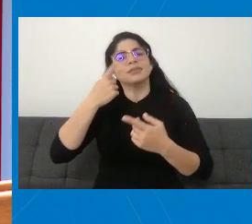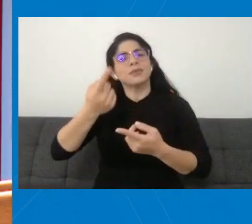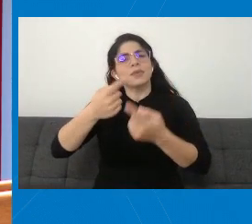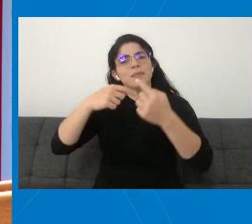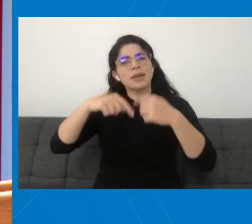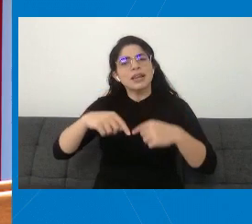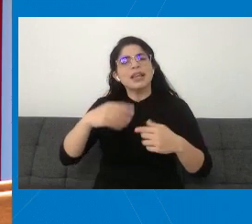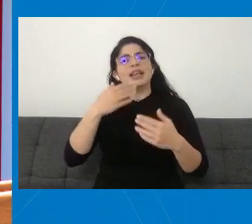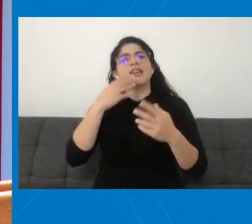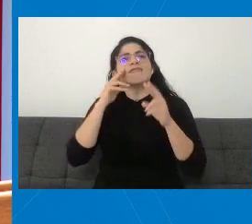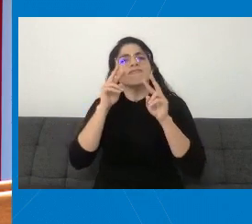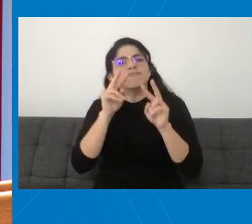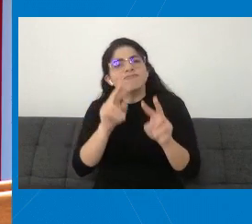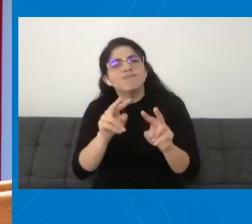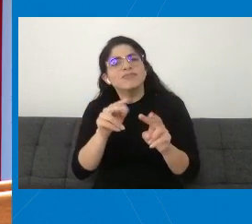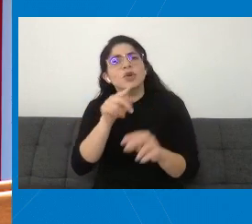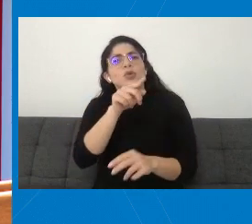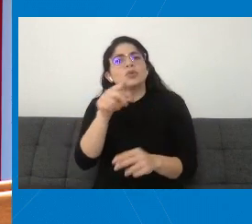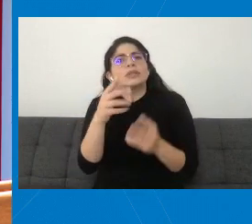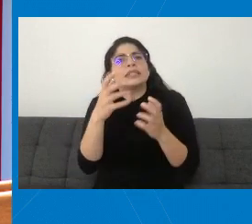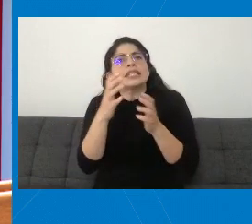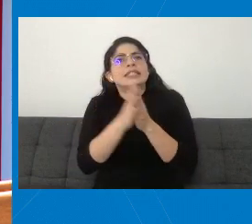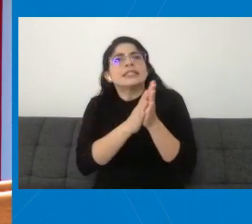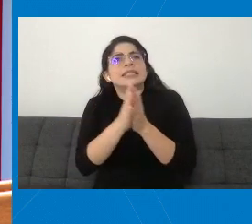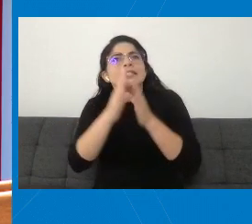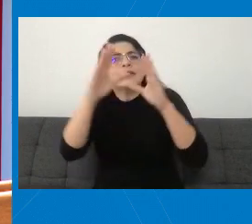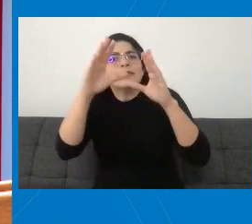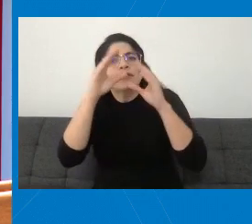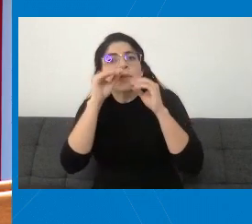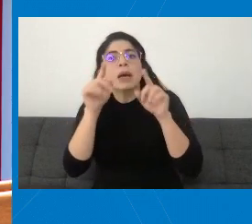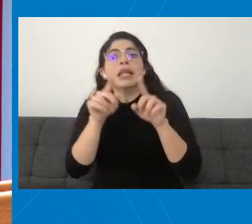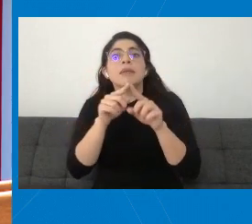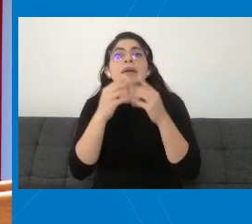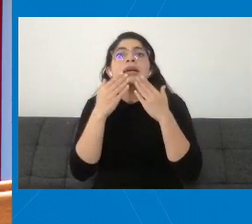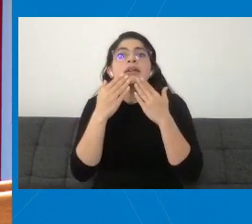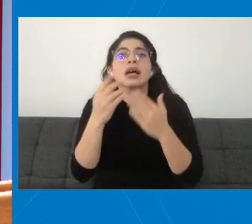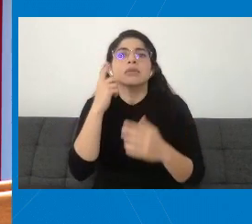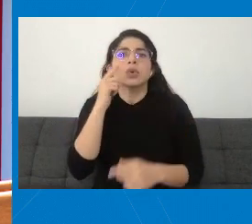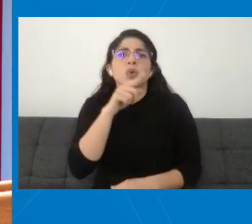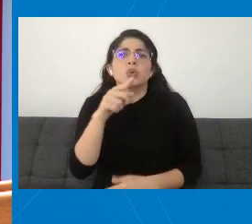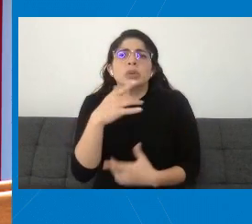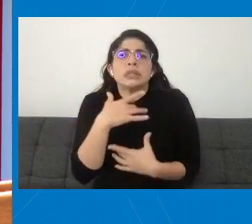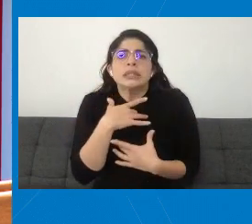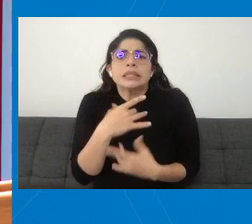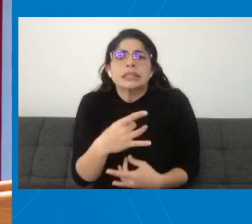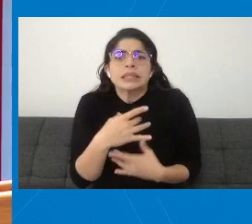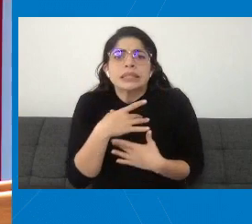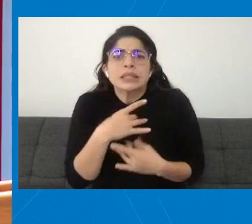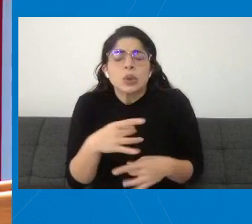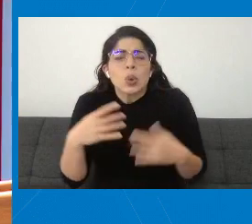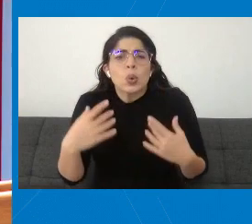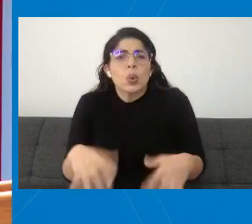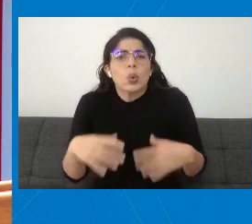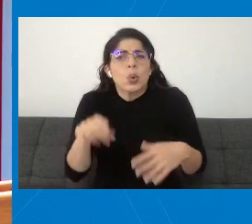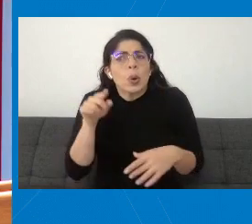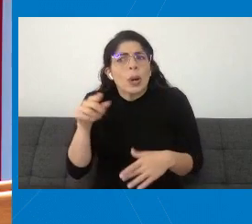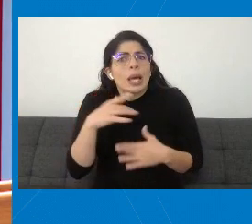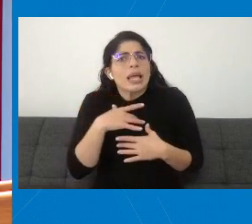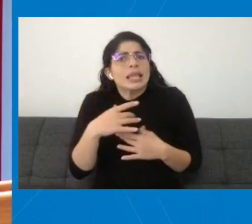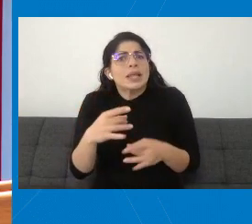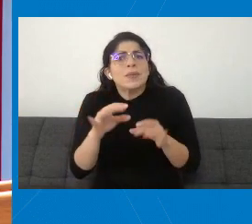su deseo de informarse. Pero por sobre todo, gracias por el interés que han tenido, que ha sido importantísimo